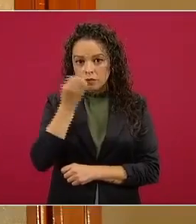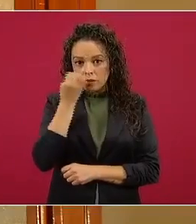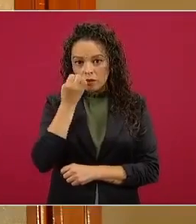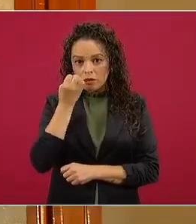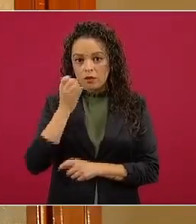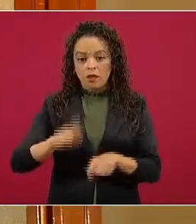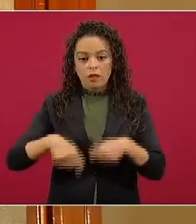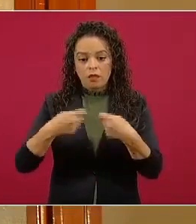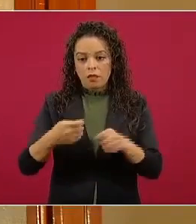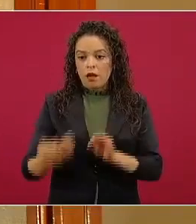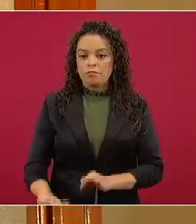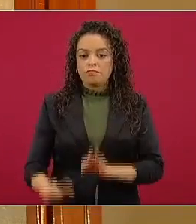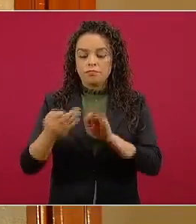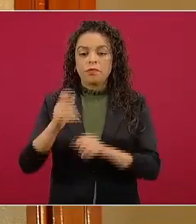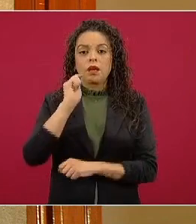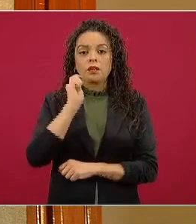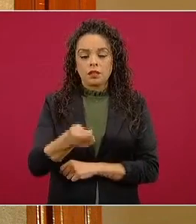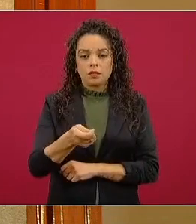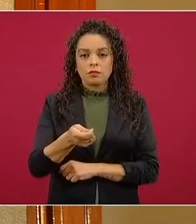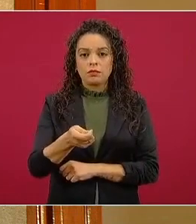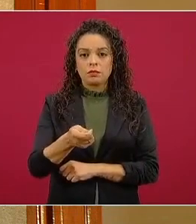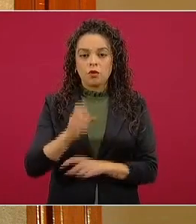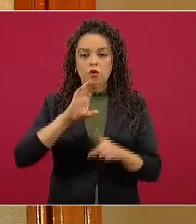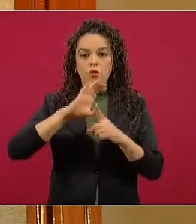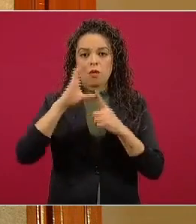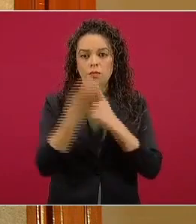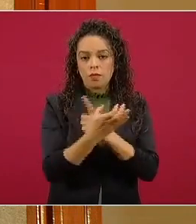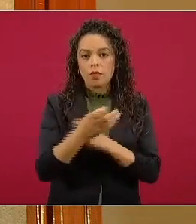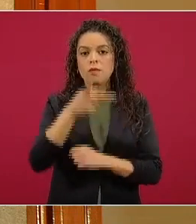dinero a las sociedades de padres de familia.